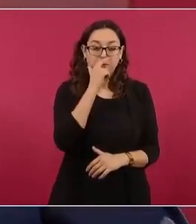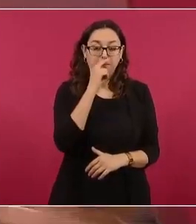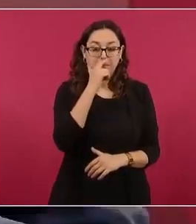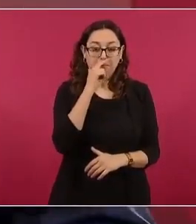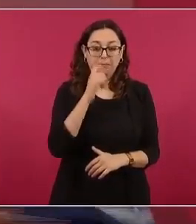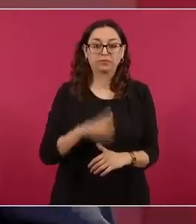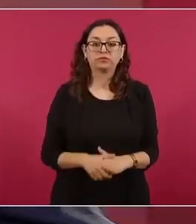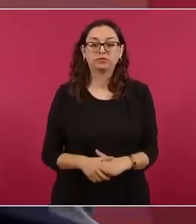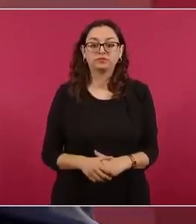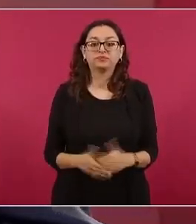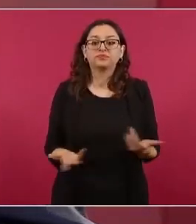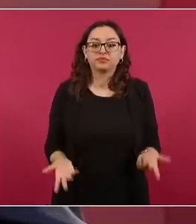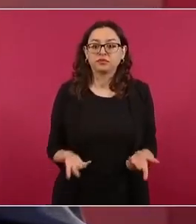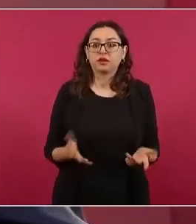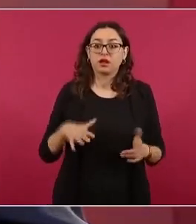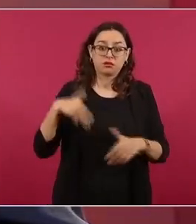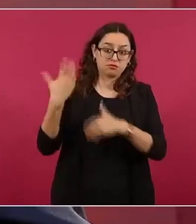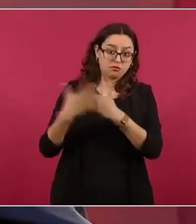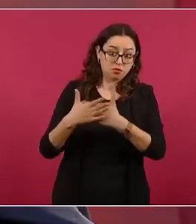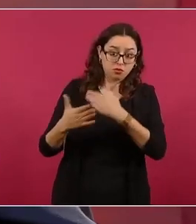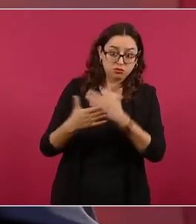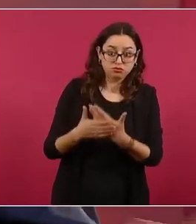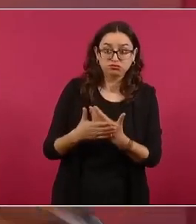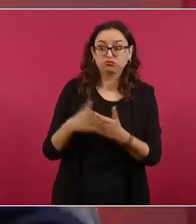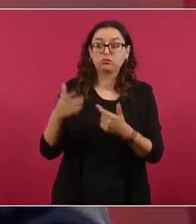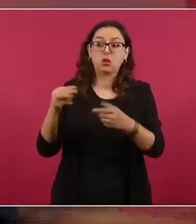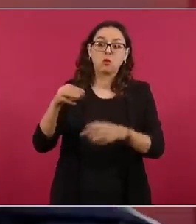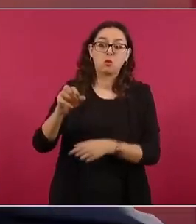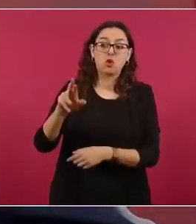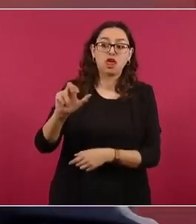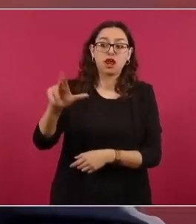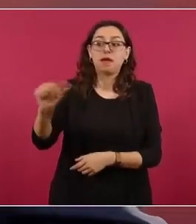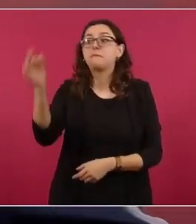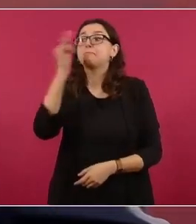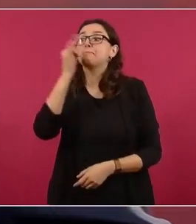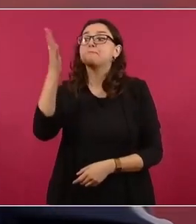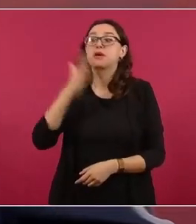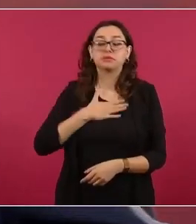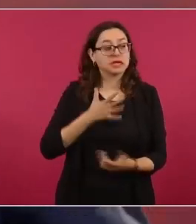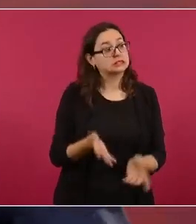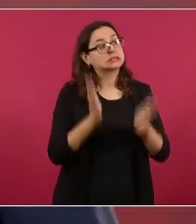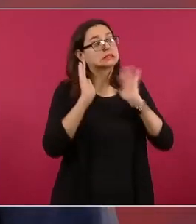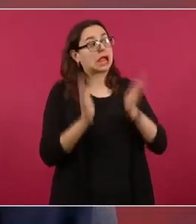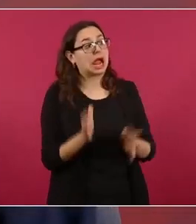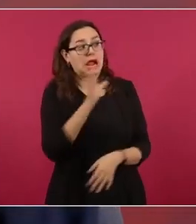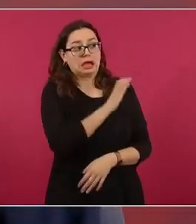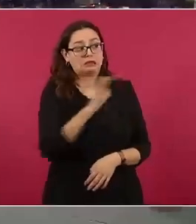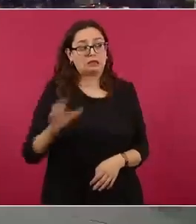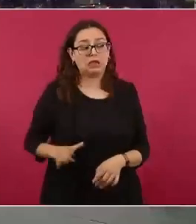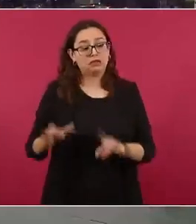voy a apoyar al que gane la encuesta al